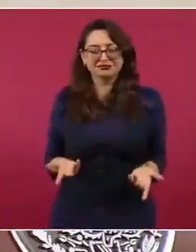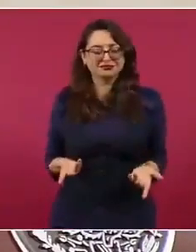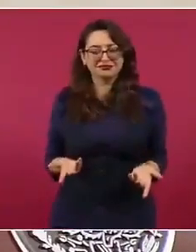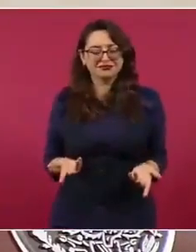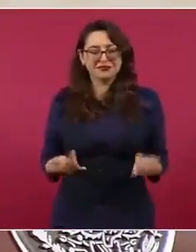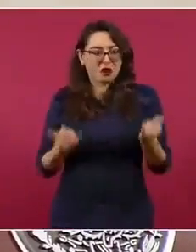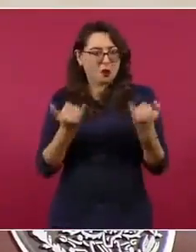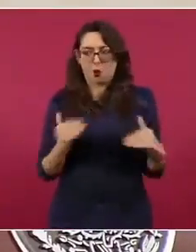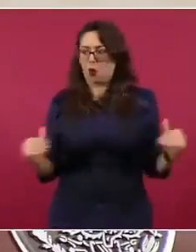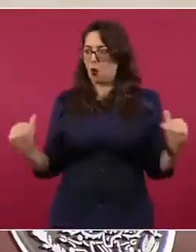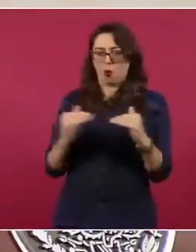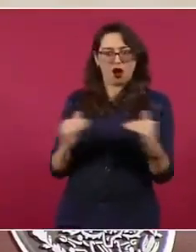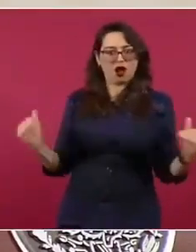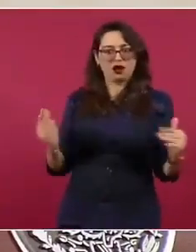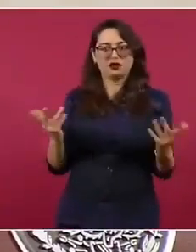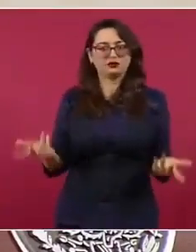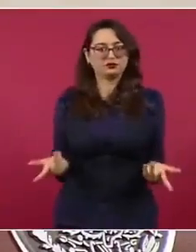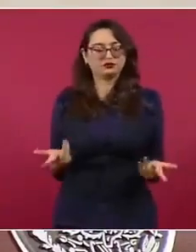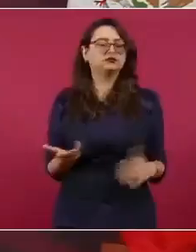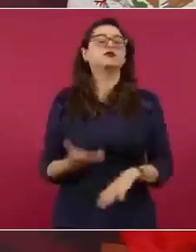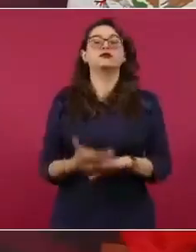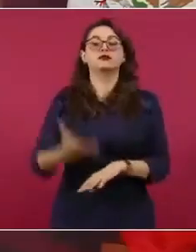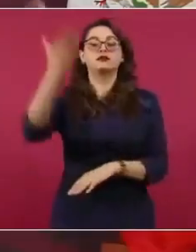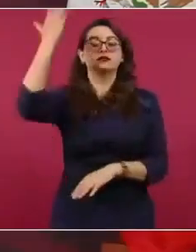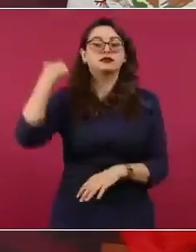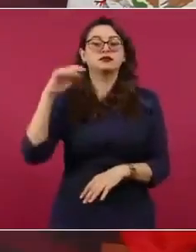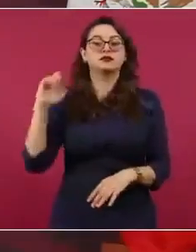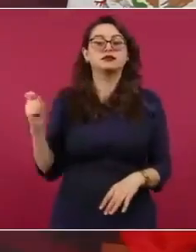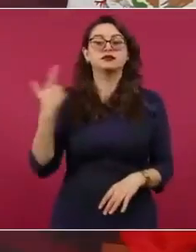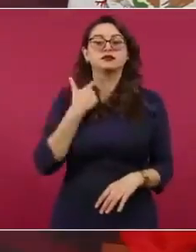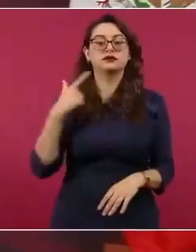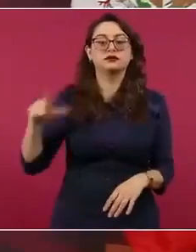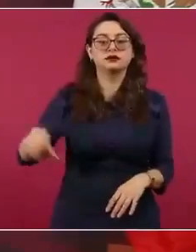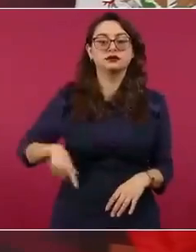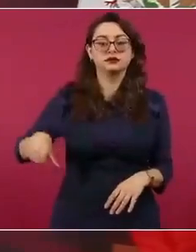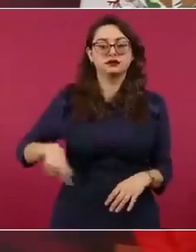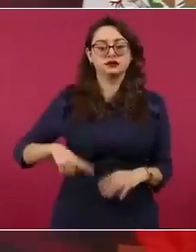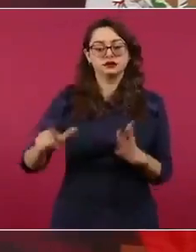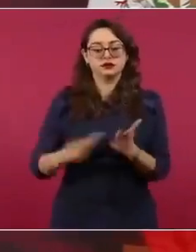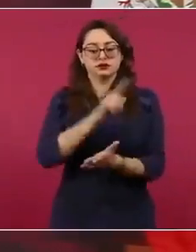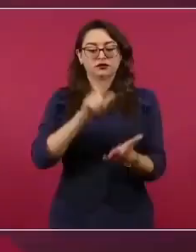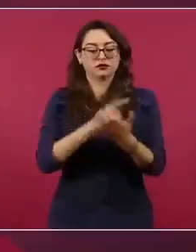mal llamada reforma educativa, pues todos los maestros estaban inconformes, pero